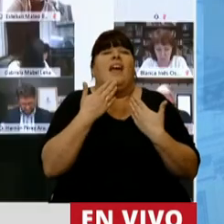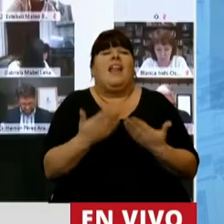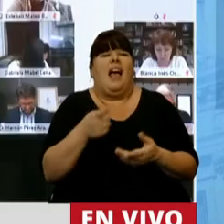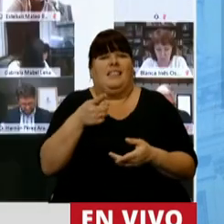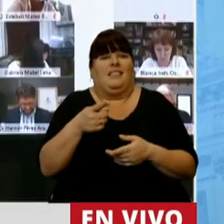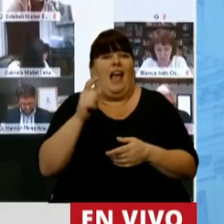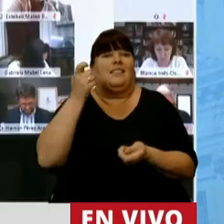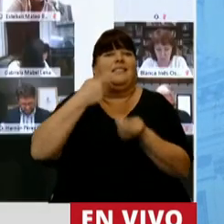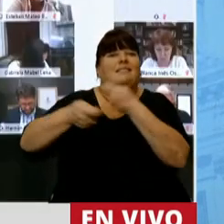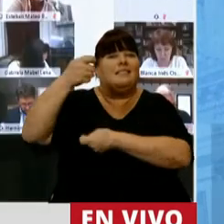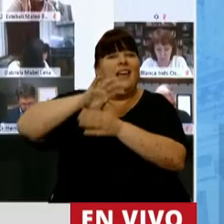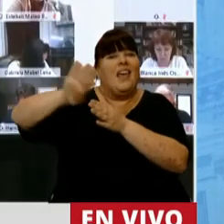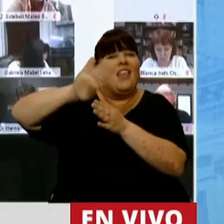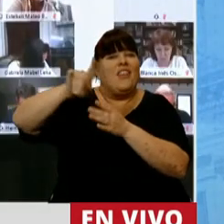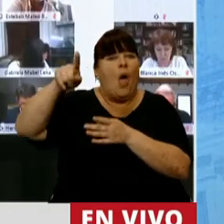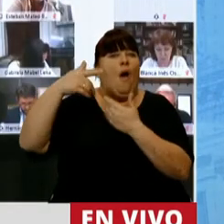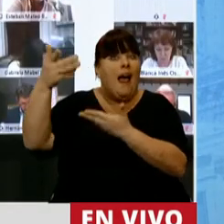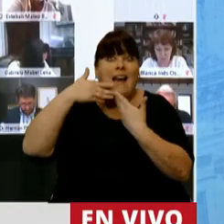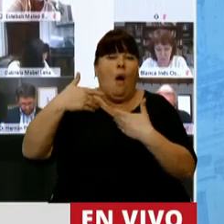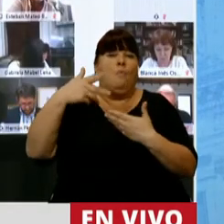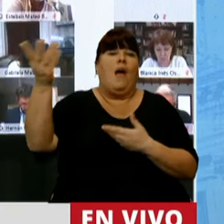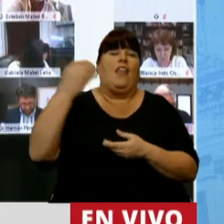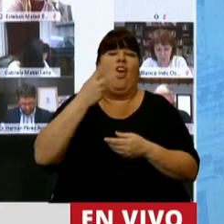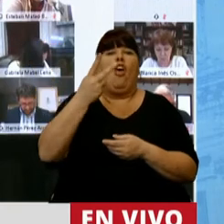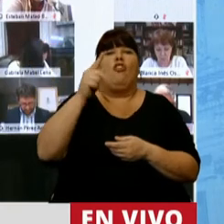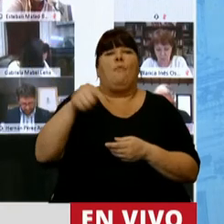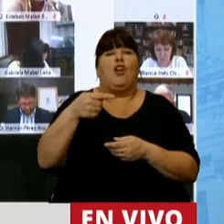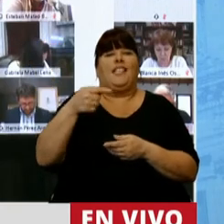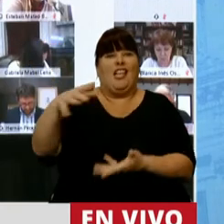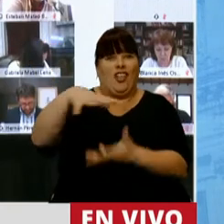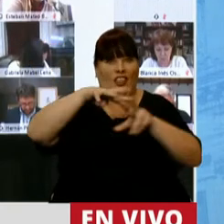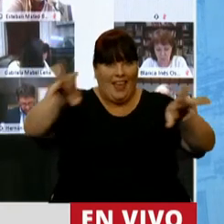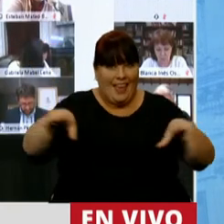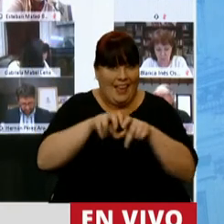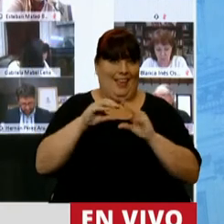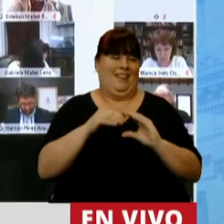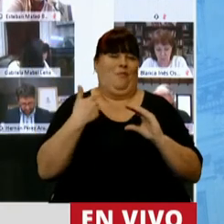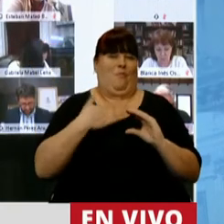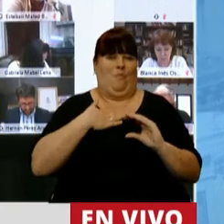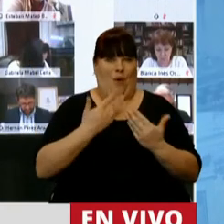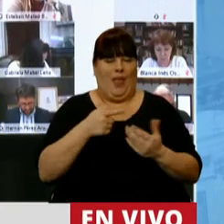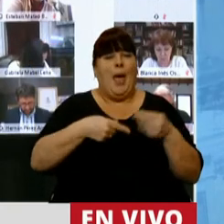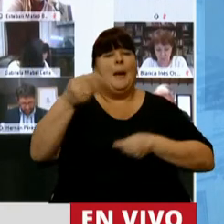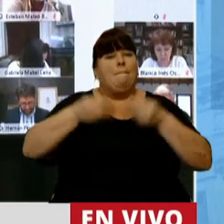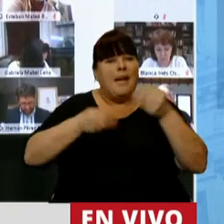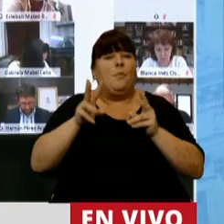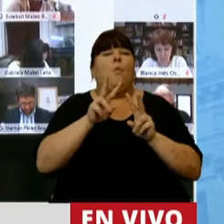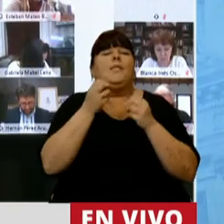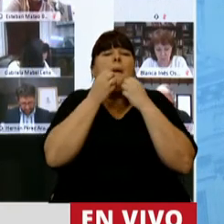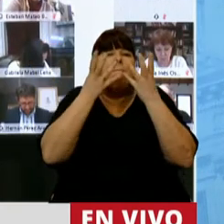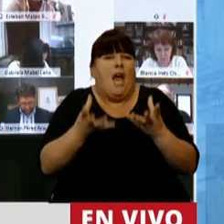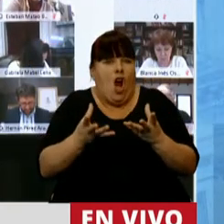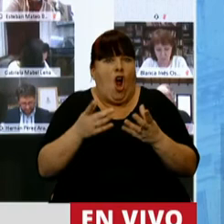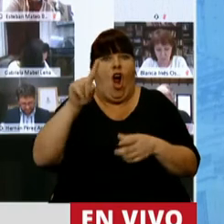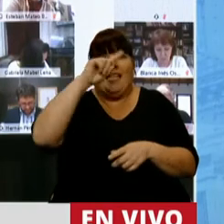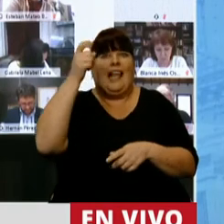del exitoso canje de deuda que nos permite destinar más de dos puntos del GBI a la inversión. Este presupuesto viene a recuperar el